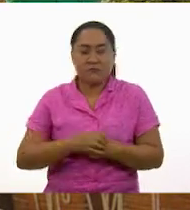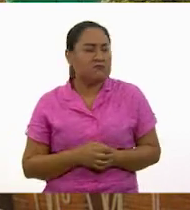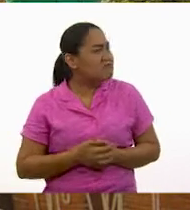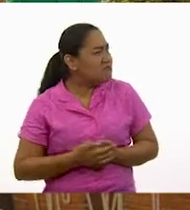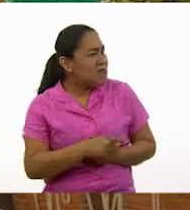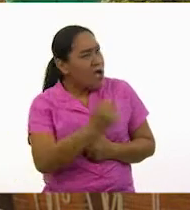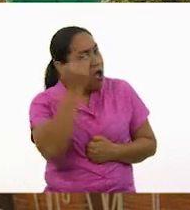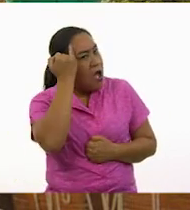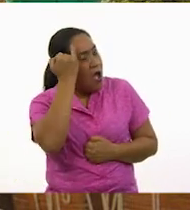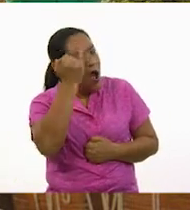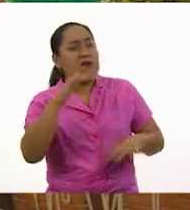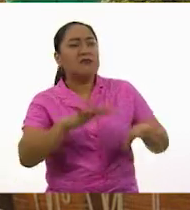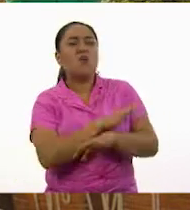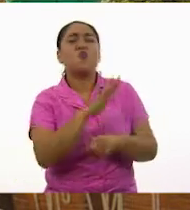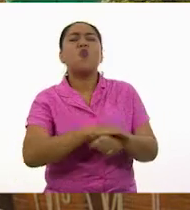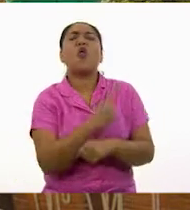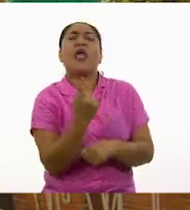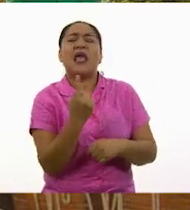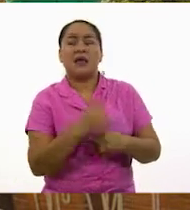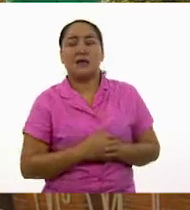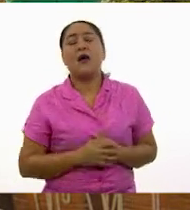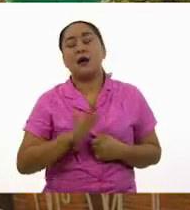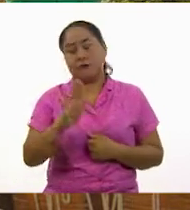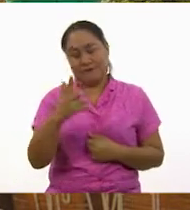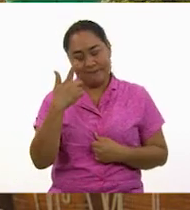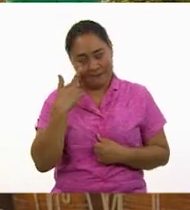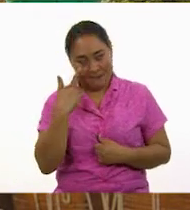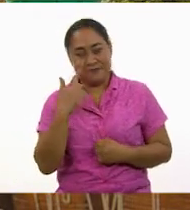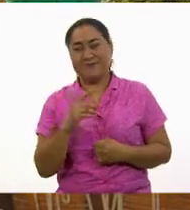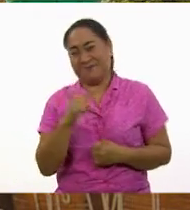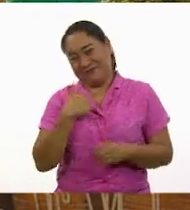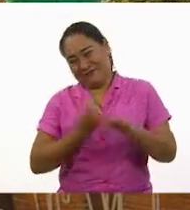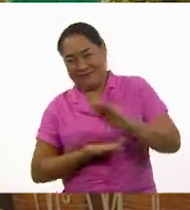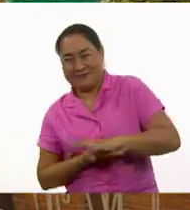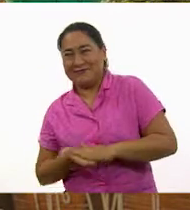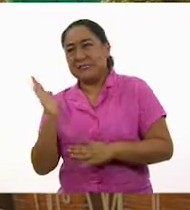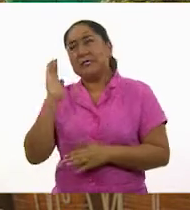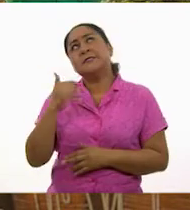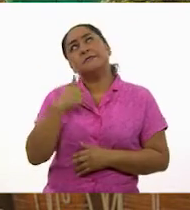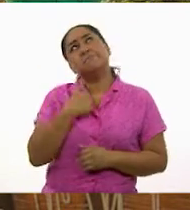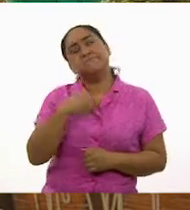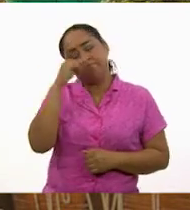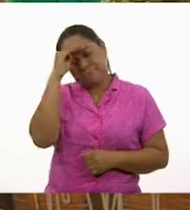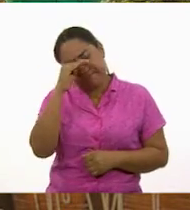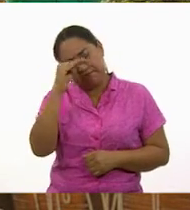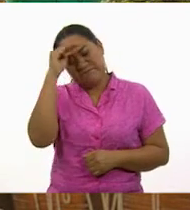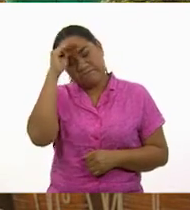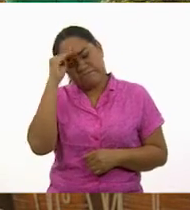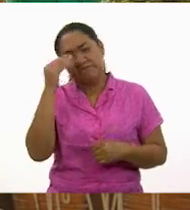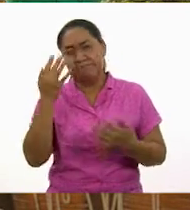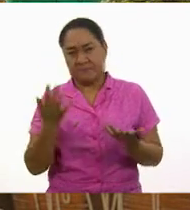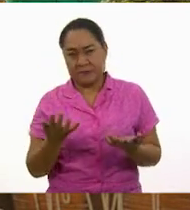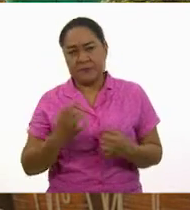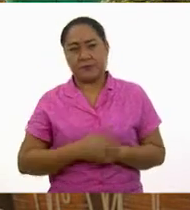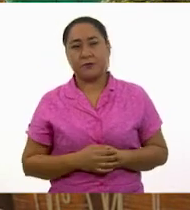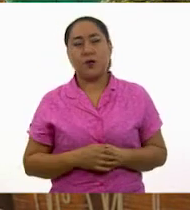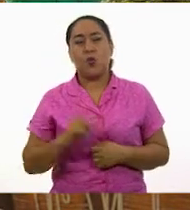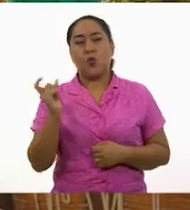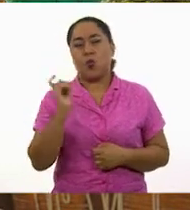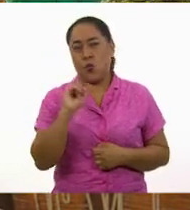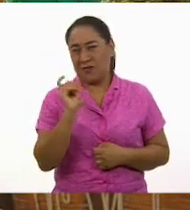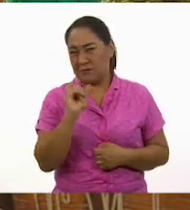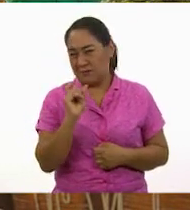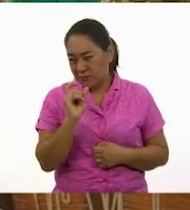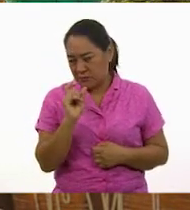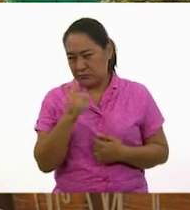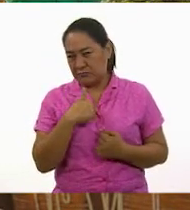cambiar de pensamiento? Pues mira, después de que me fui, me puse a pensar en las veces que ese tipo